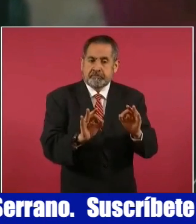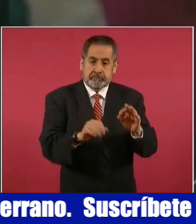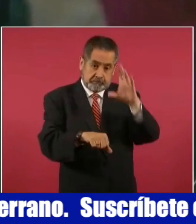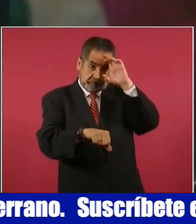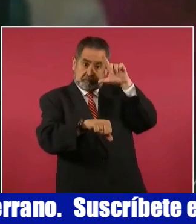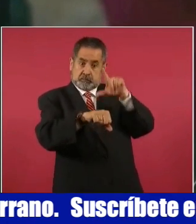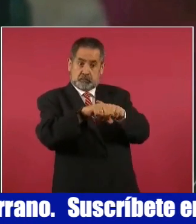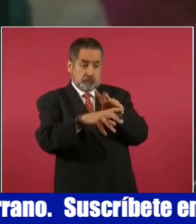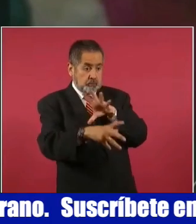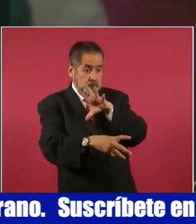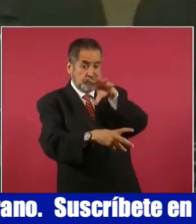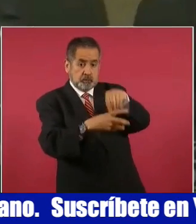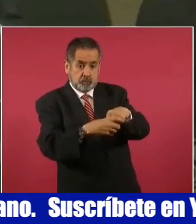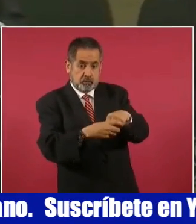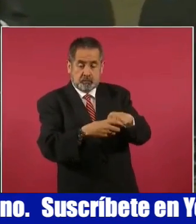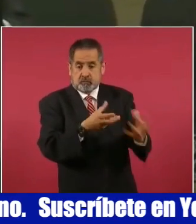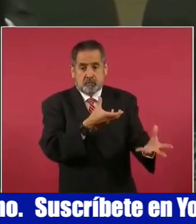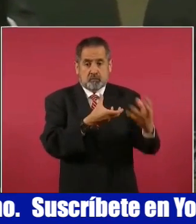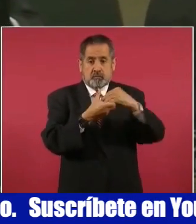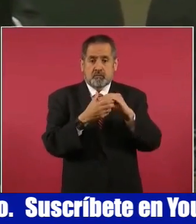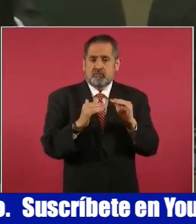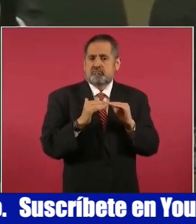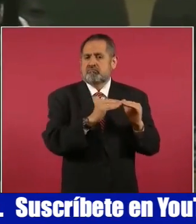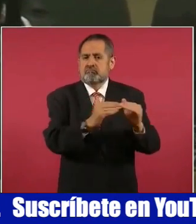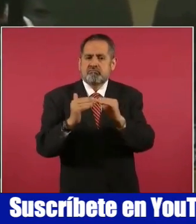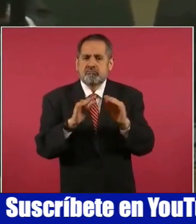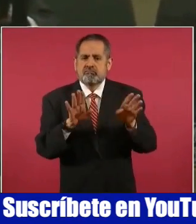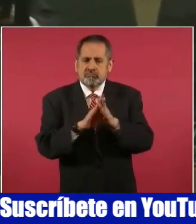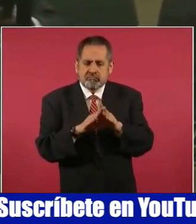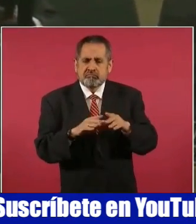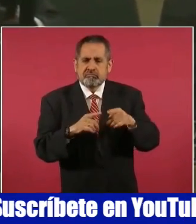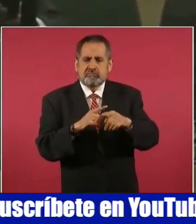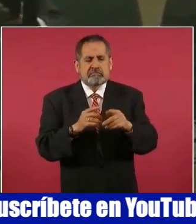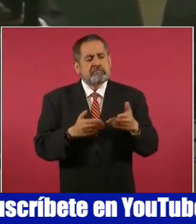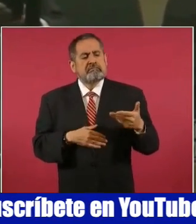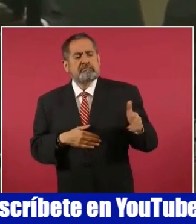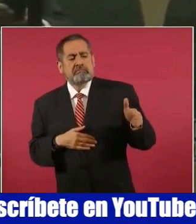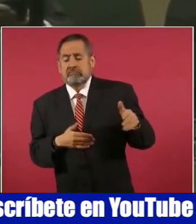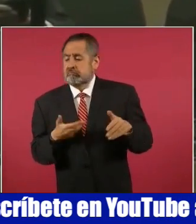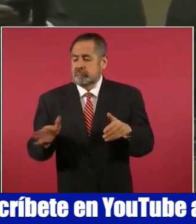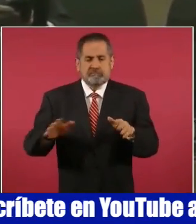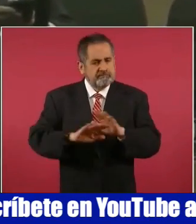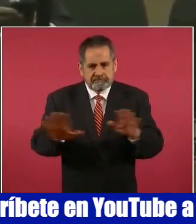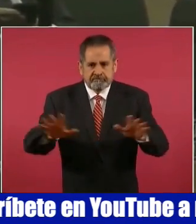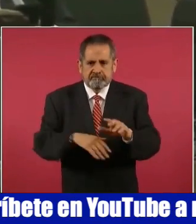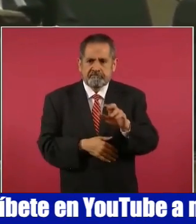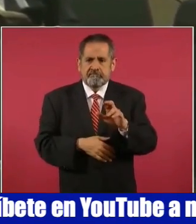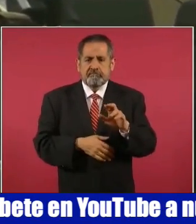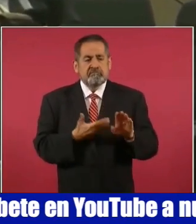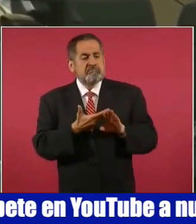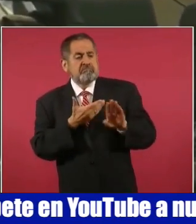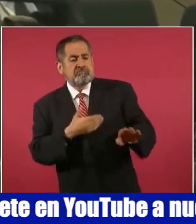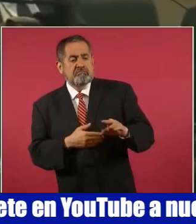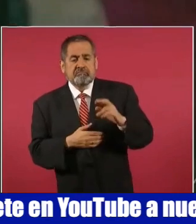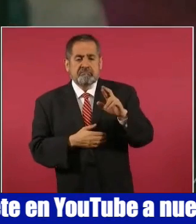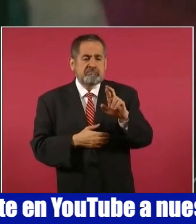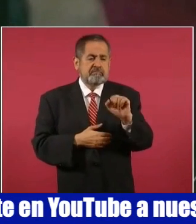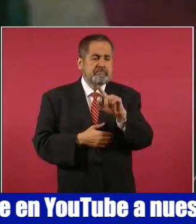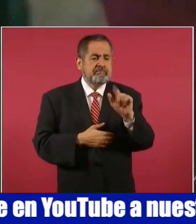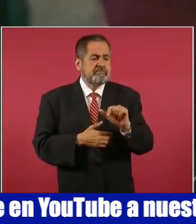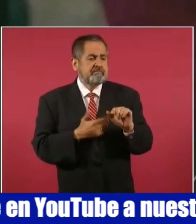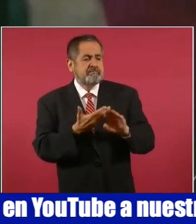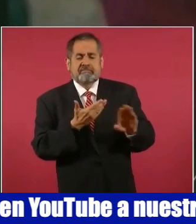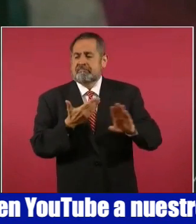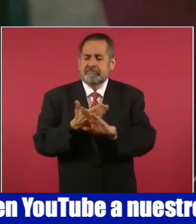cultura incluyente, no clasista ni racista, menos aún